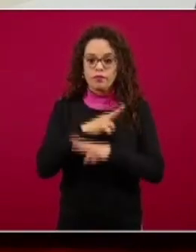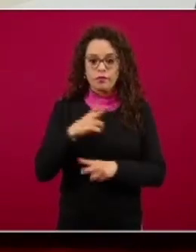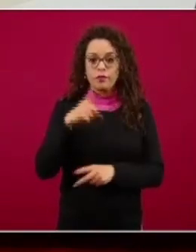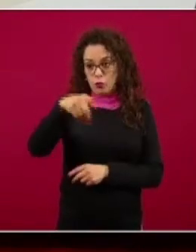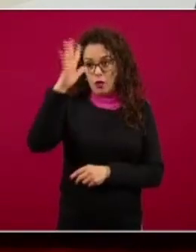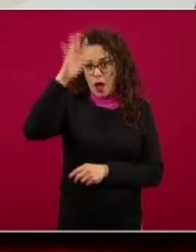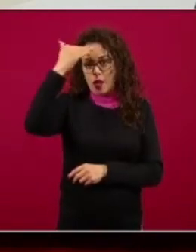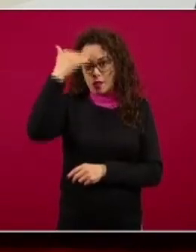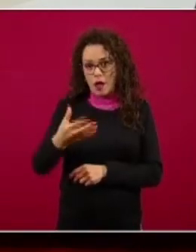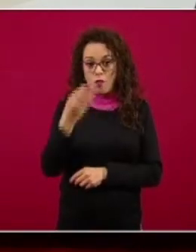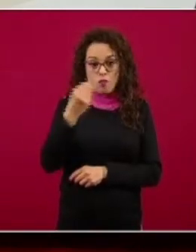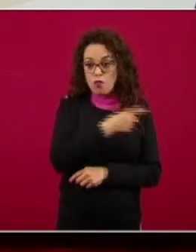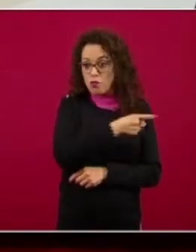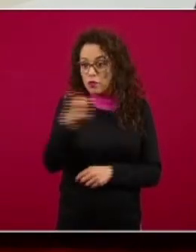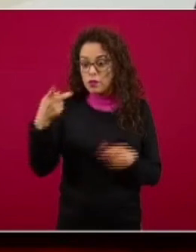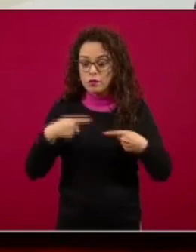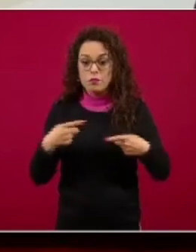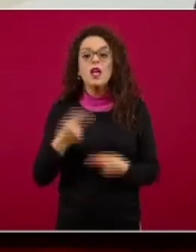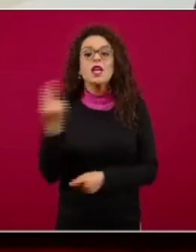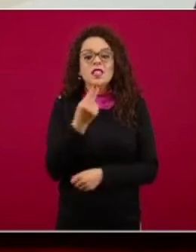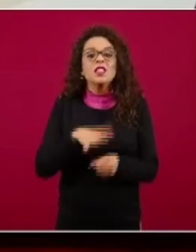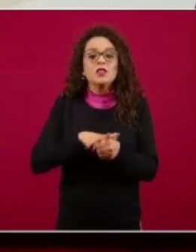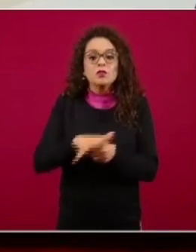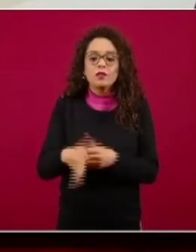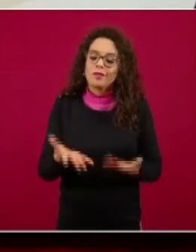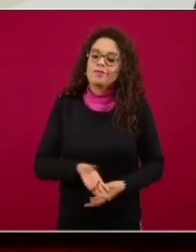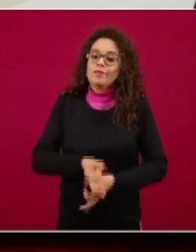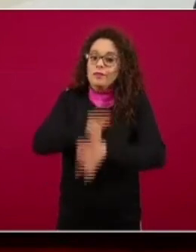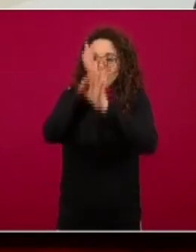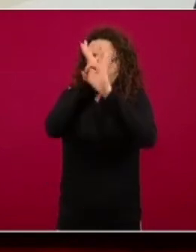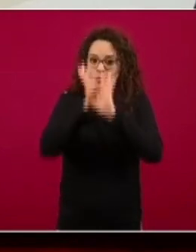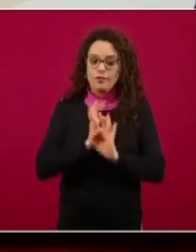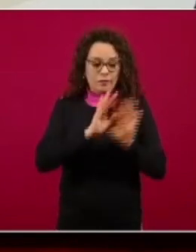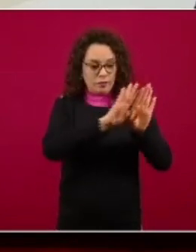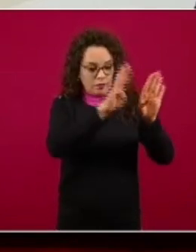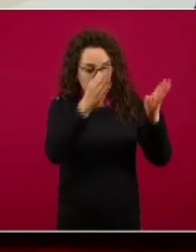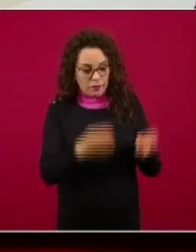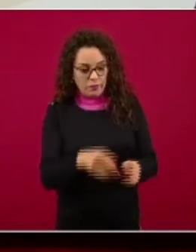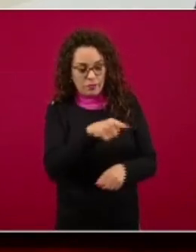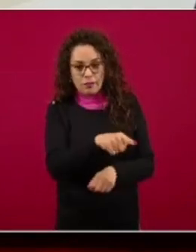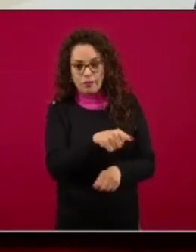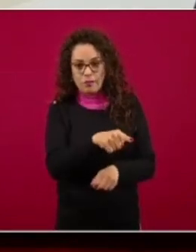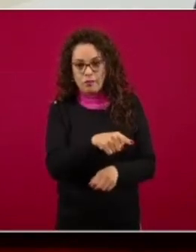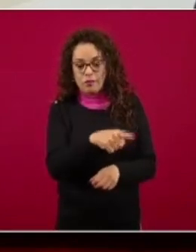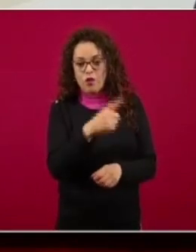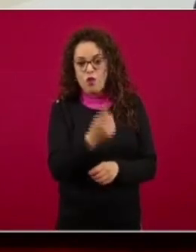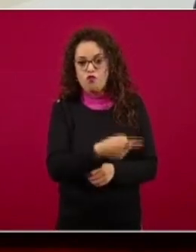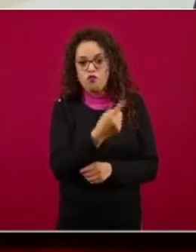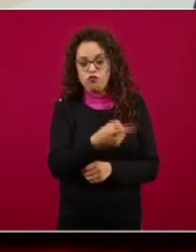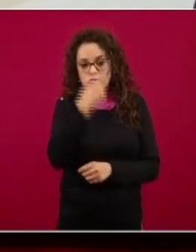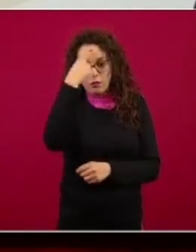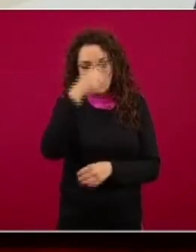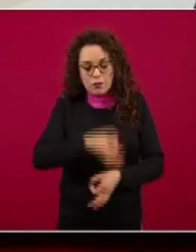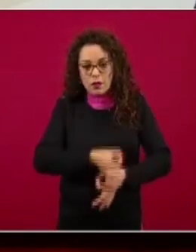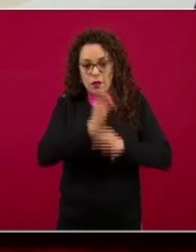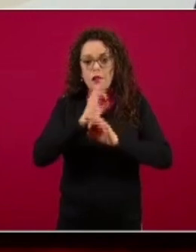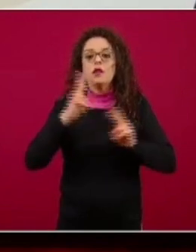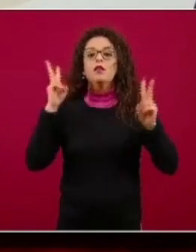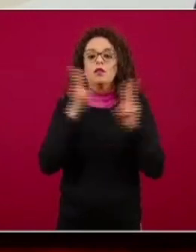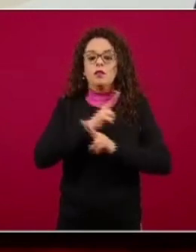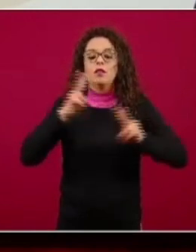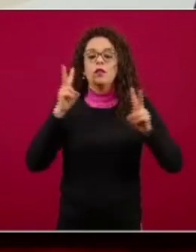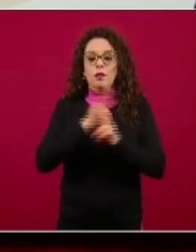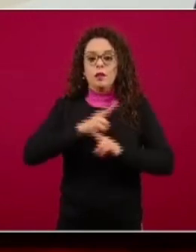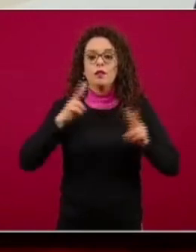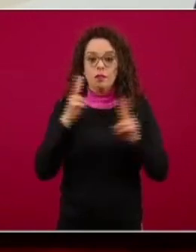requieren de intubación de vías respiratorias y conectar a un ventilador. Esa la situación más crítica en la que puede estar